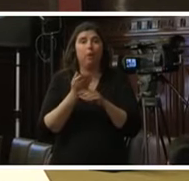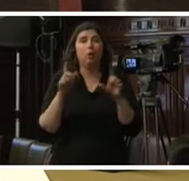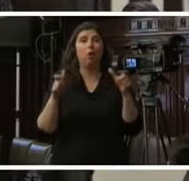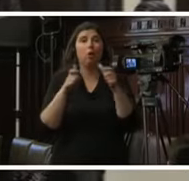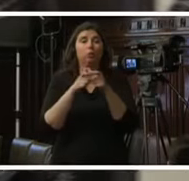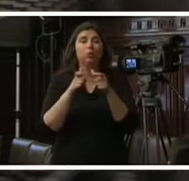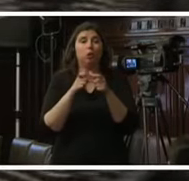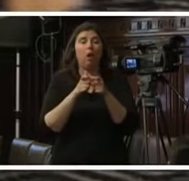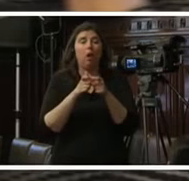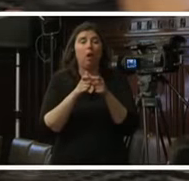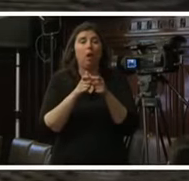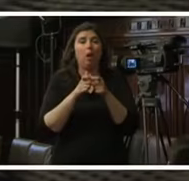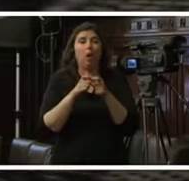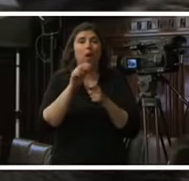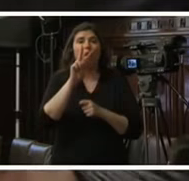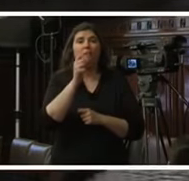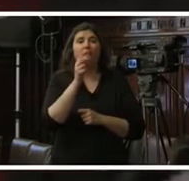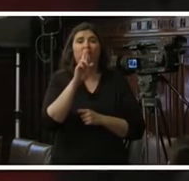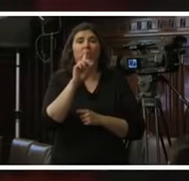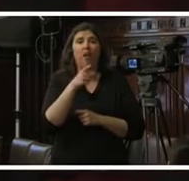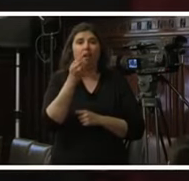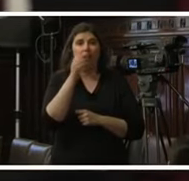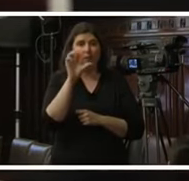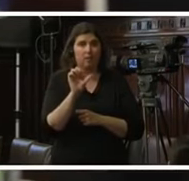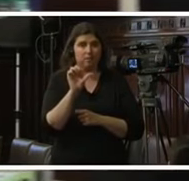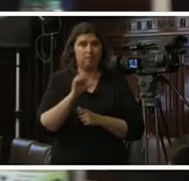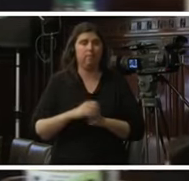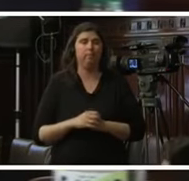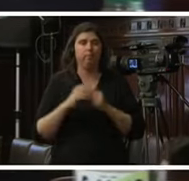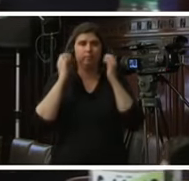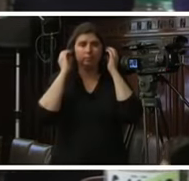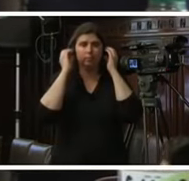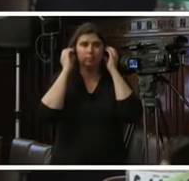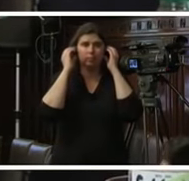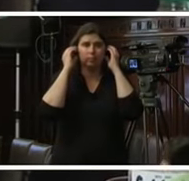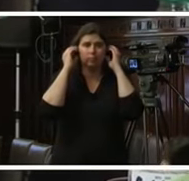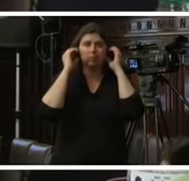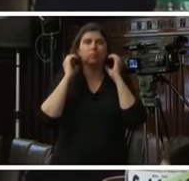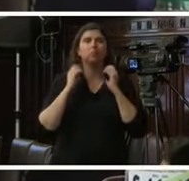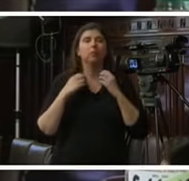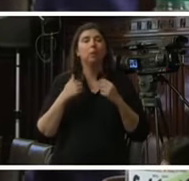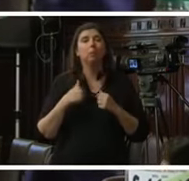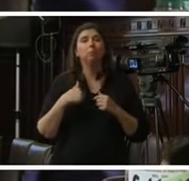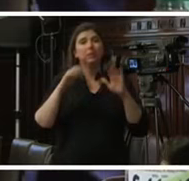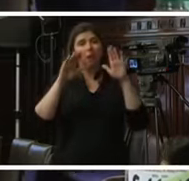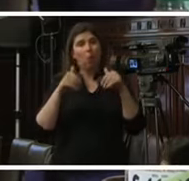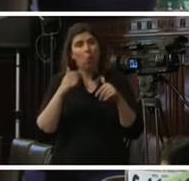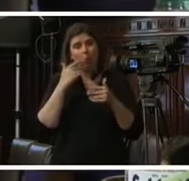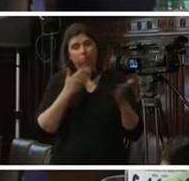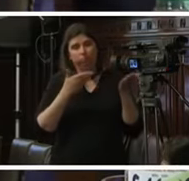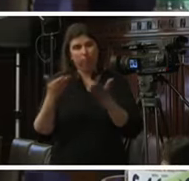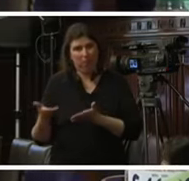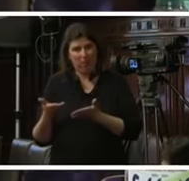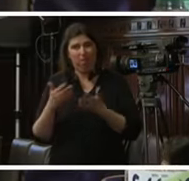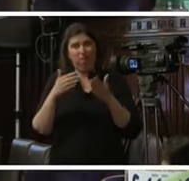igual mi saludo de bienvenida para la señora y señores magistrados y para los